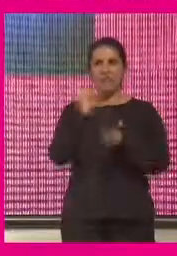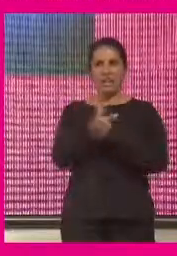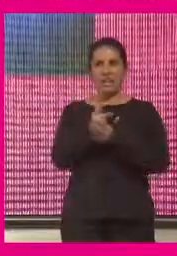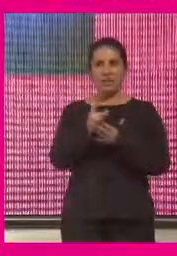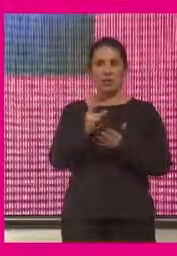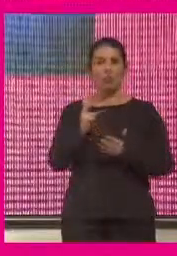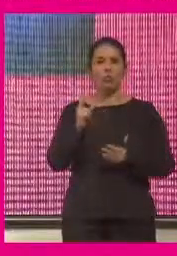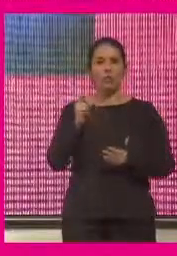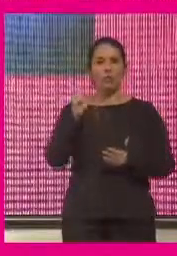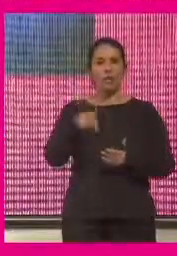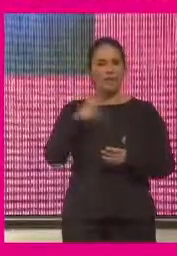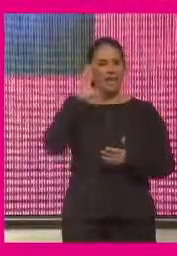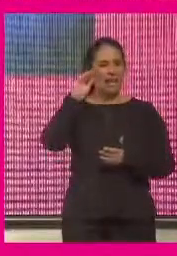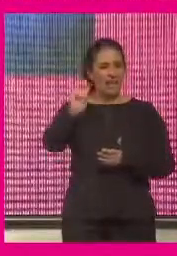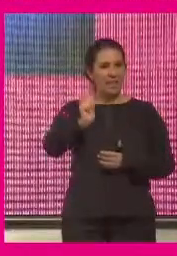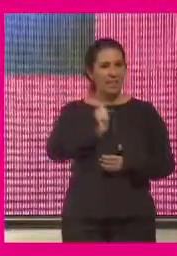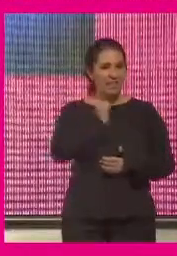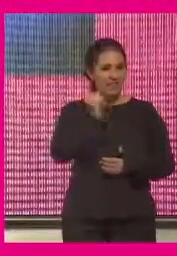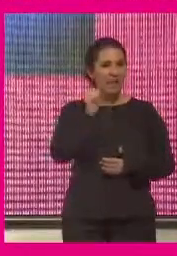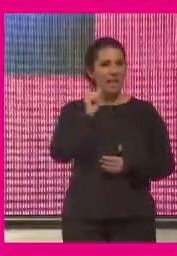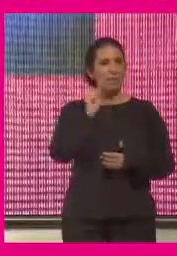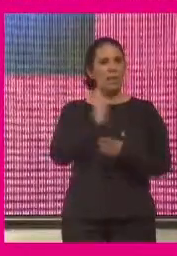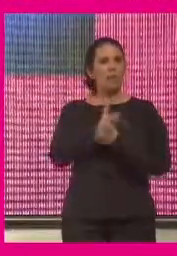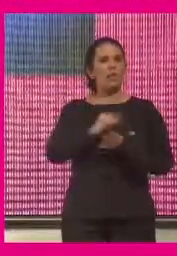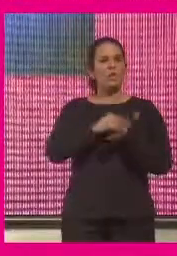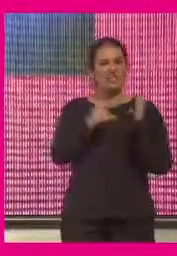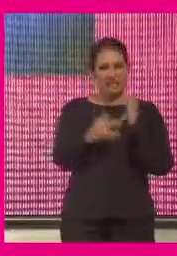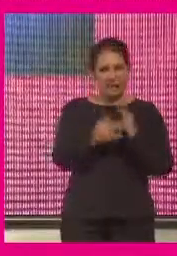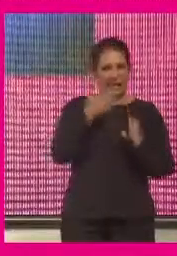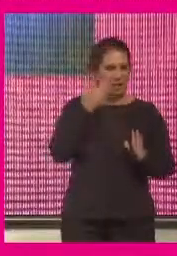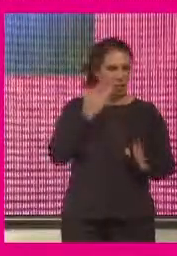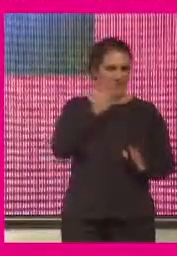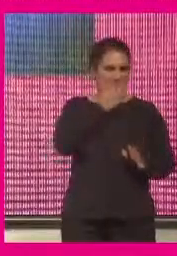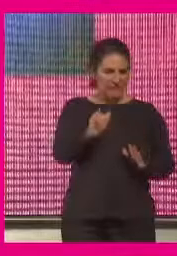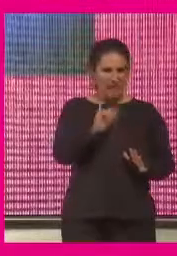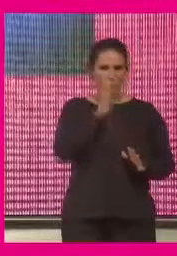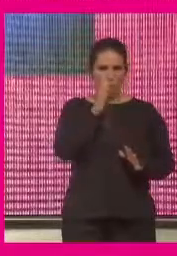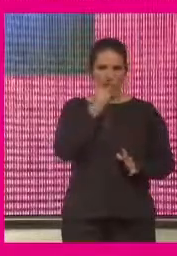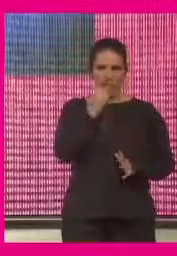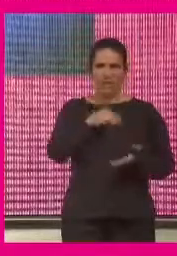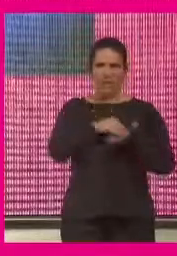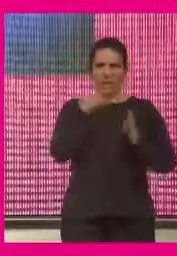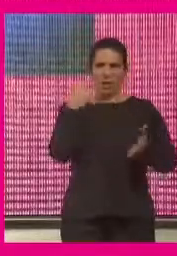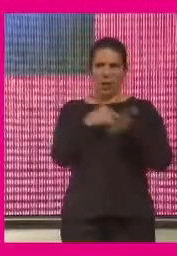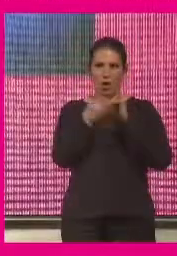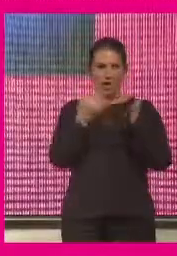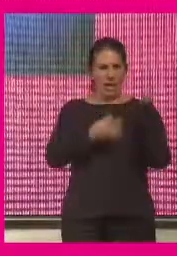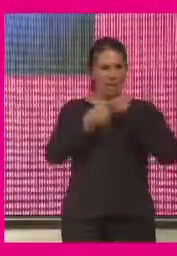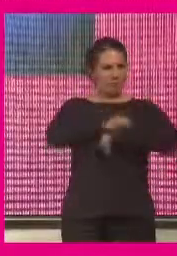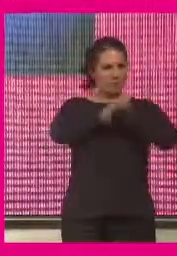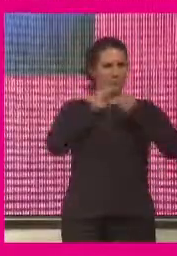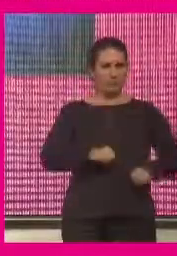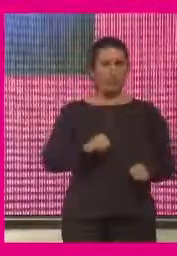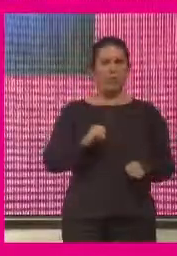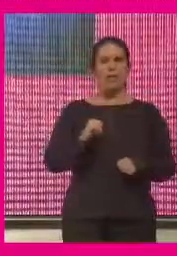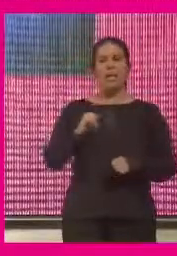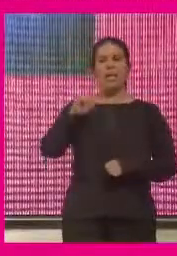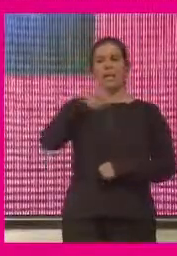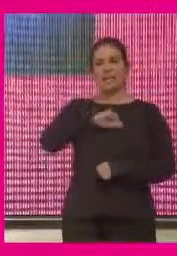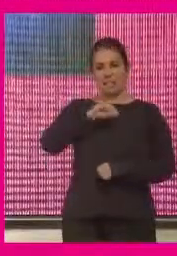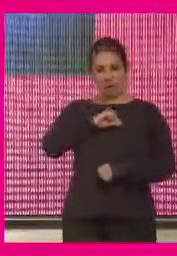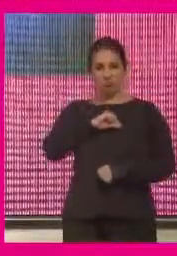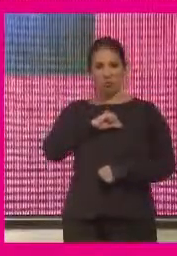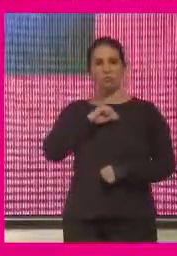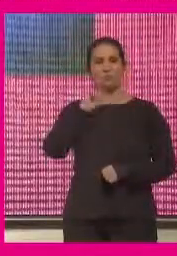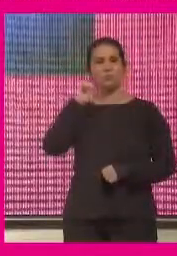desarrollo de la inteligencia artificial es a la vez un reto técnico porque requerimos una tecnología que sea segura y robusta un reto ético